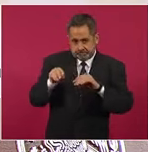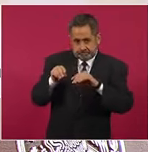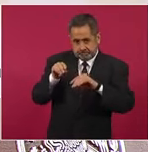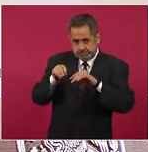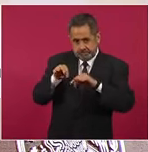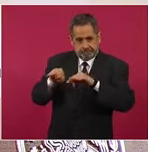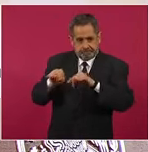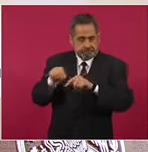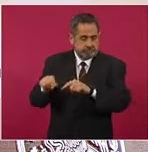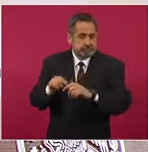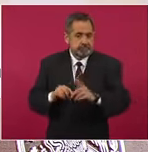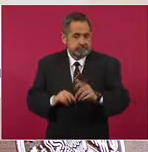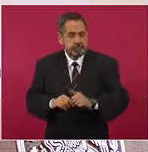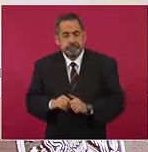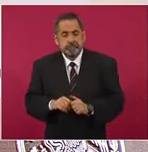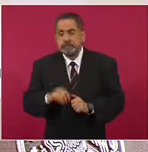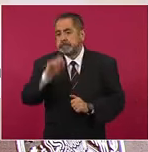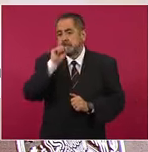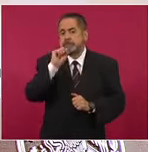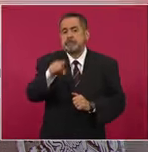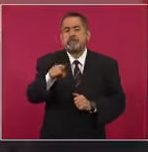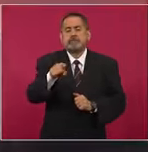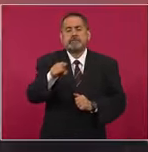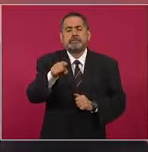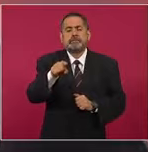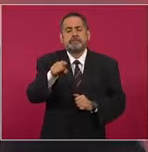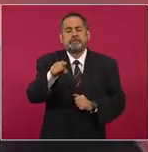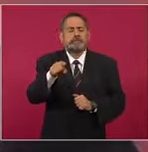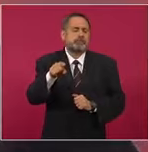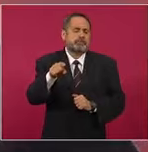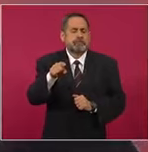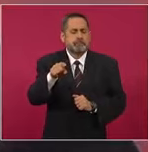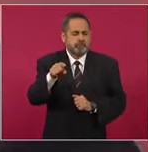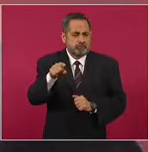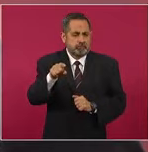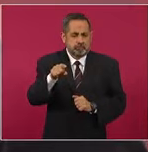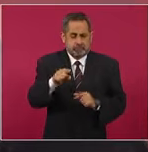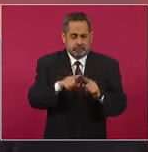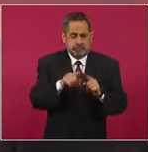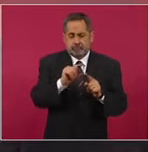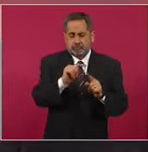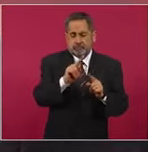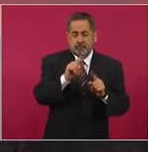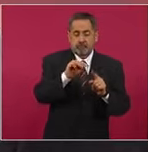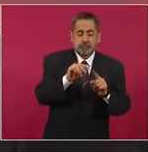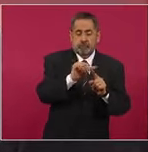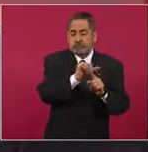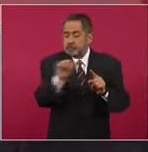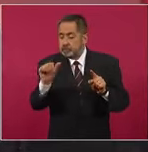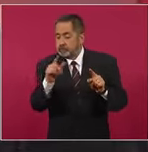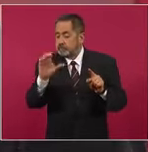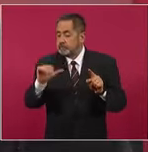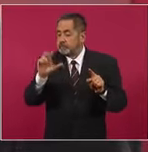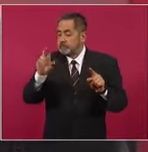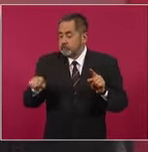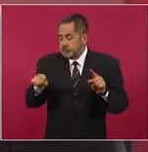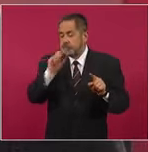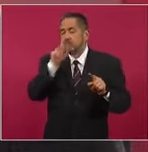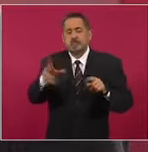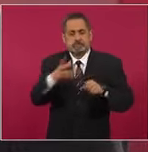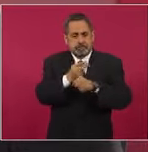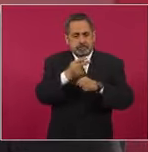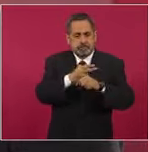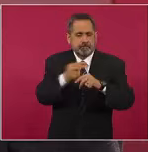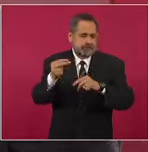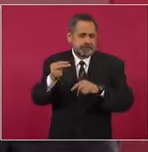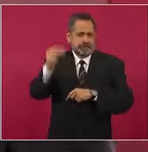También en el tramo Tulum-Cancún, la parte